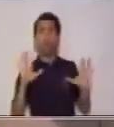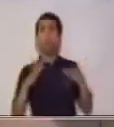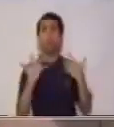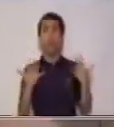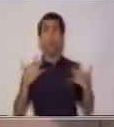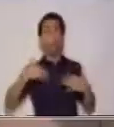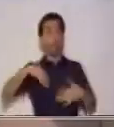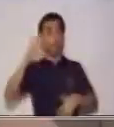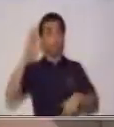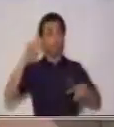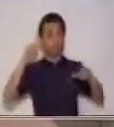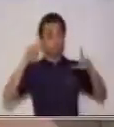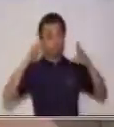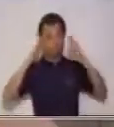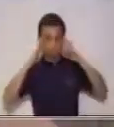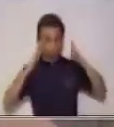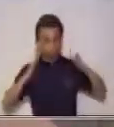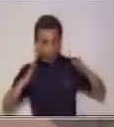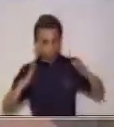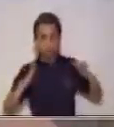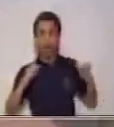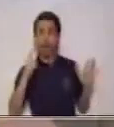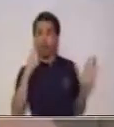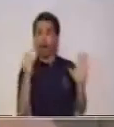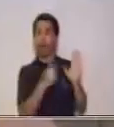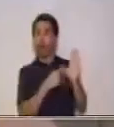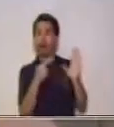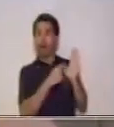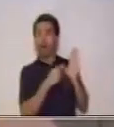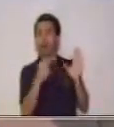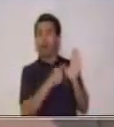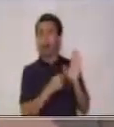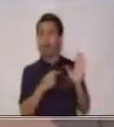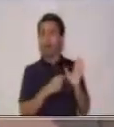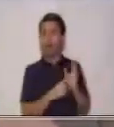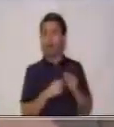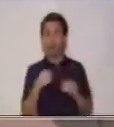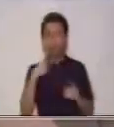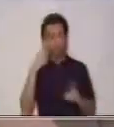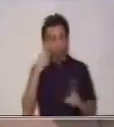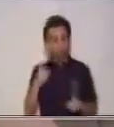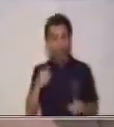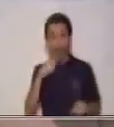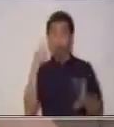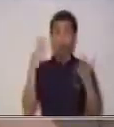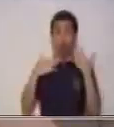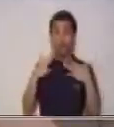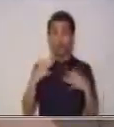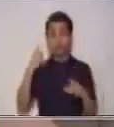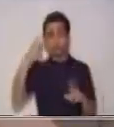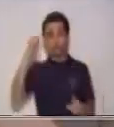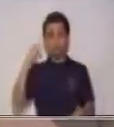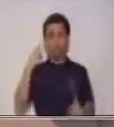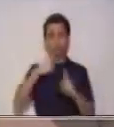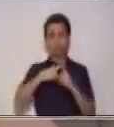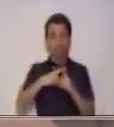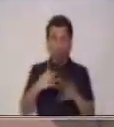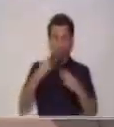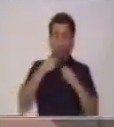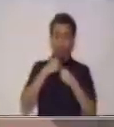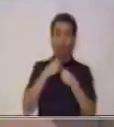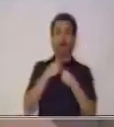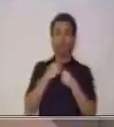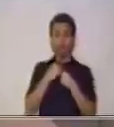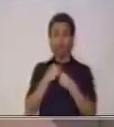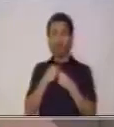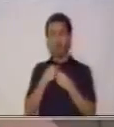atención? ¿Qué colores van a provocar una reacción positiva? Entonces, es importante que